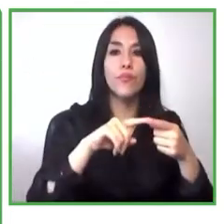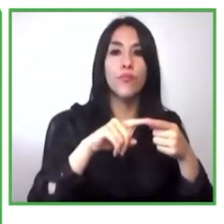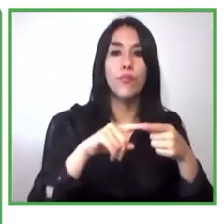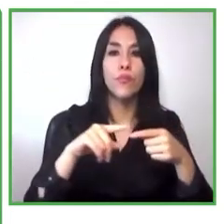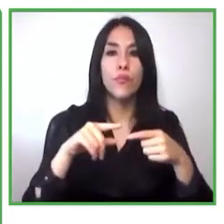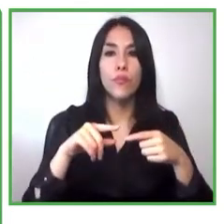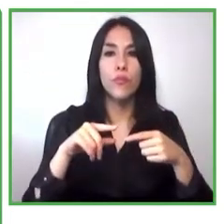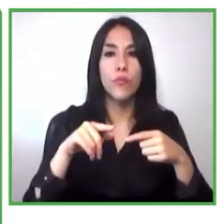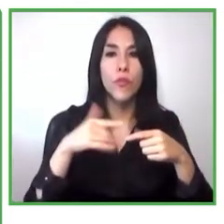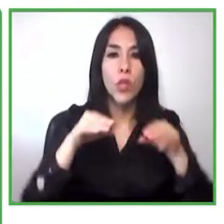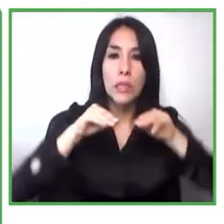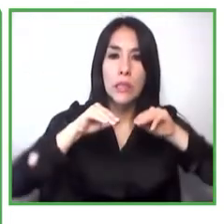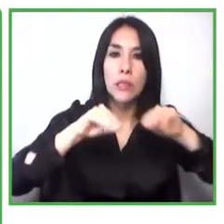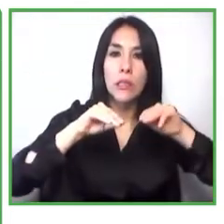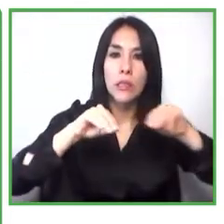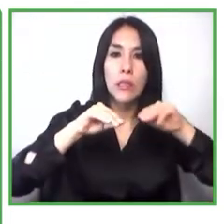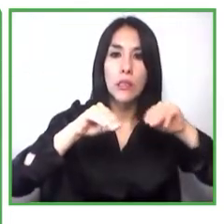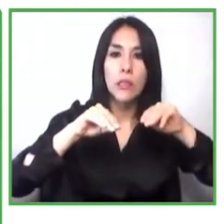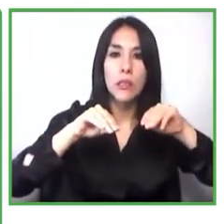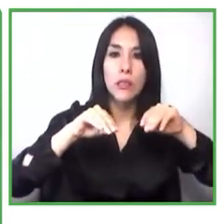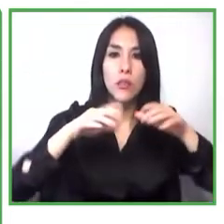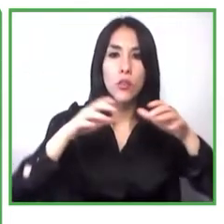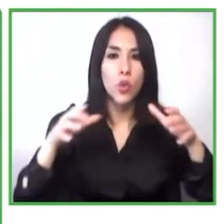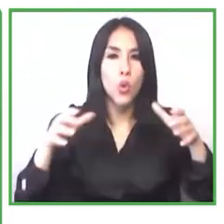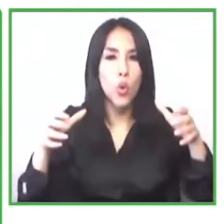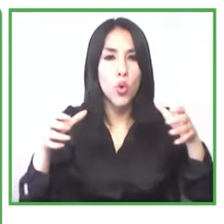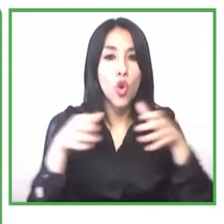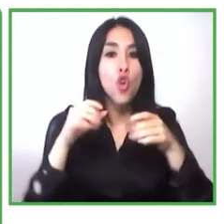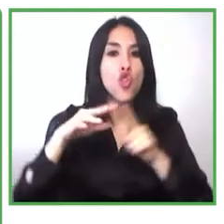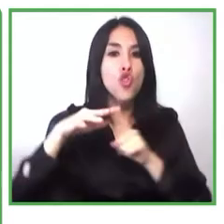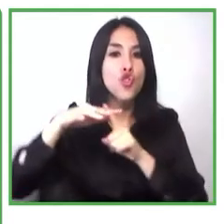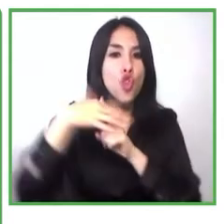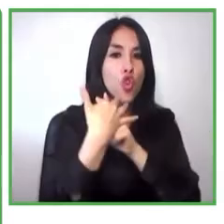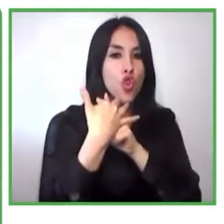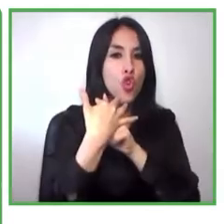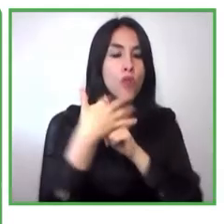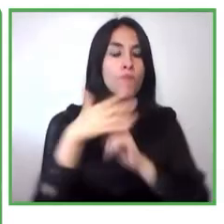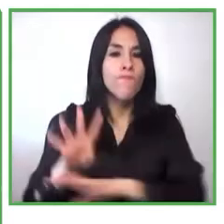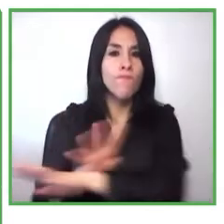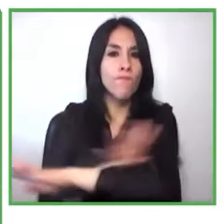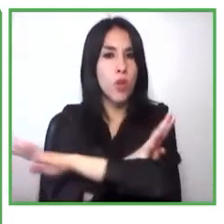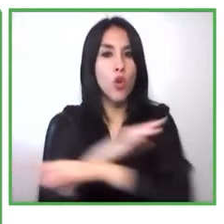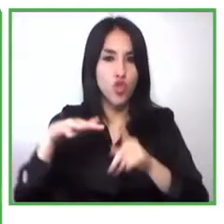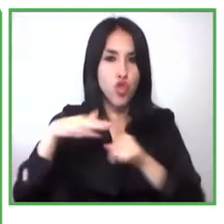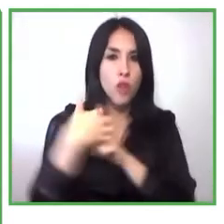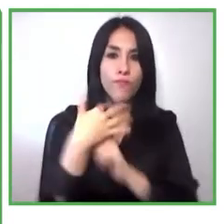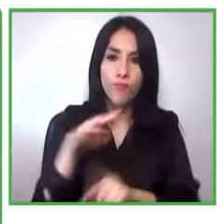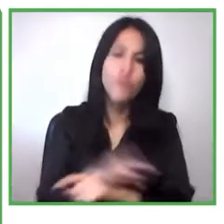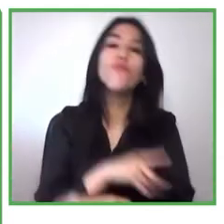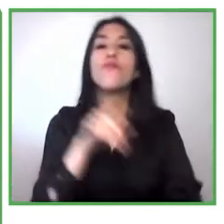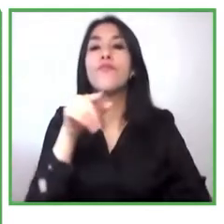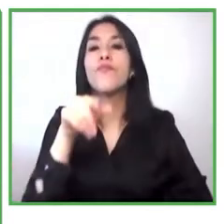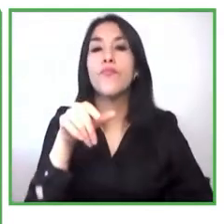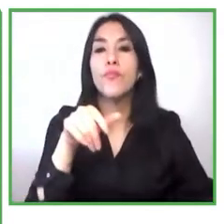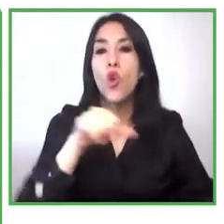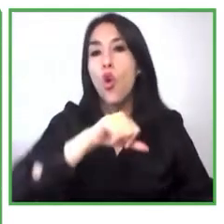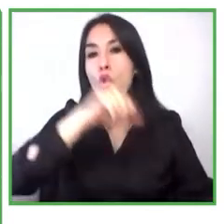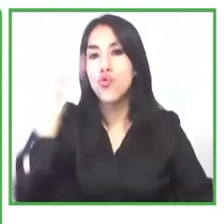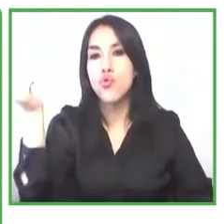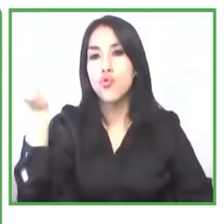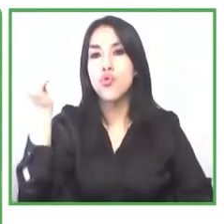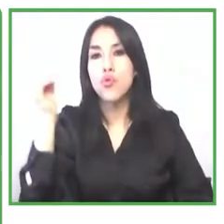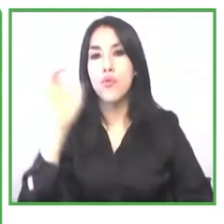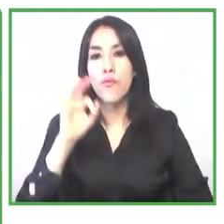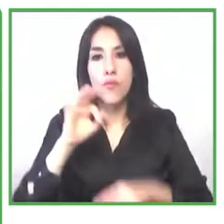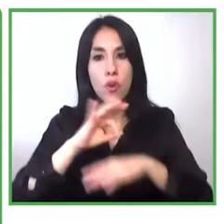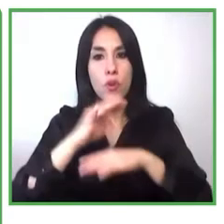vertiente del proyecto la desarrollamos en alianza con otra organización colombiana que se llama PESVARIS Colombia y allí lo que hicimos fue